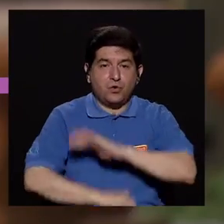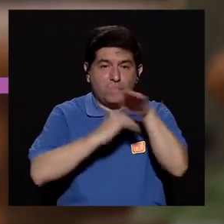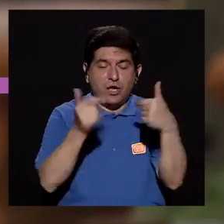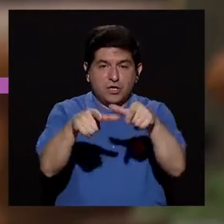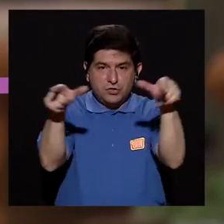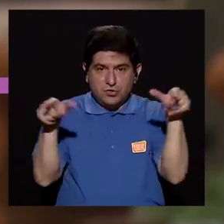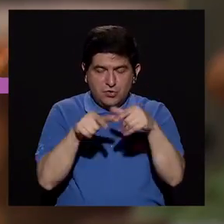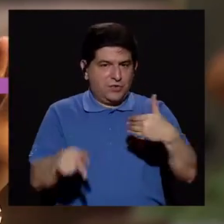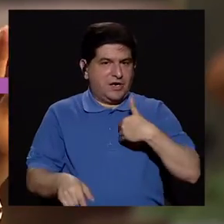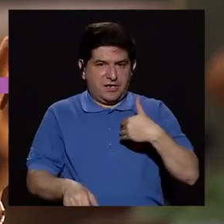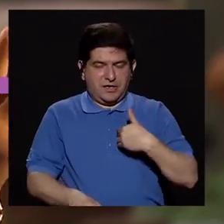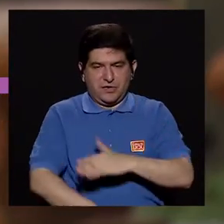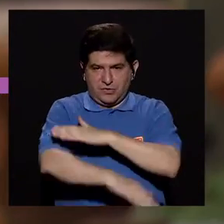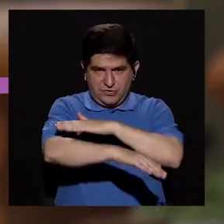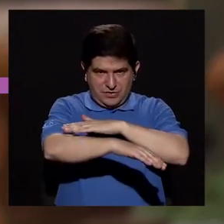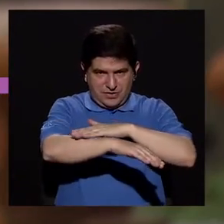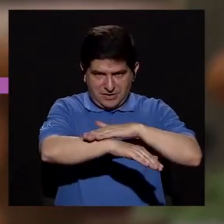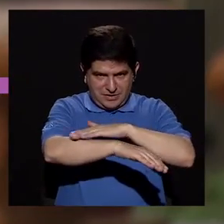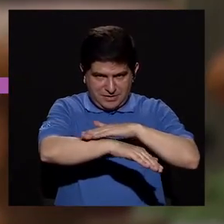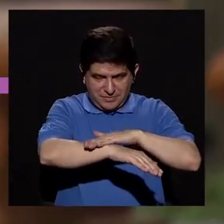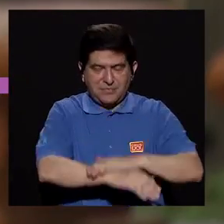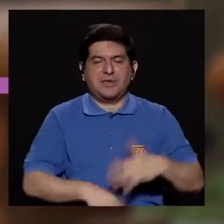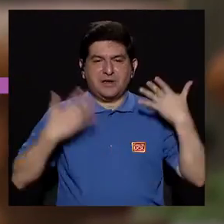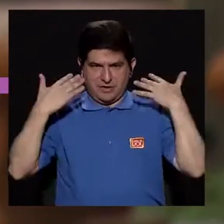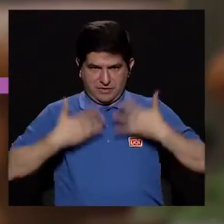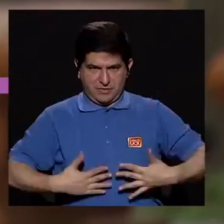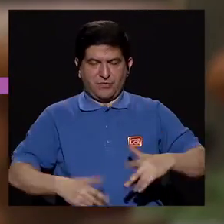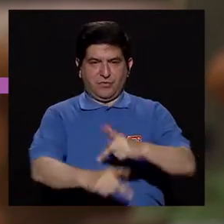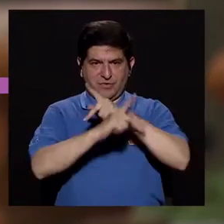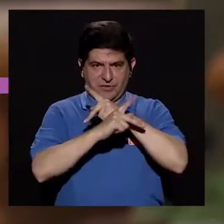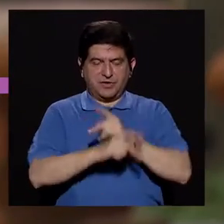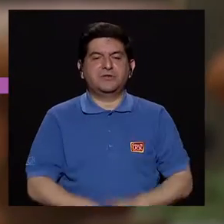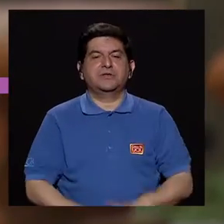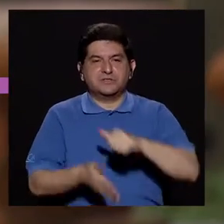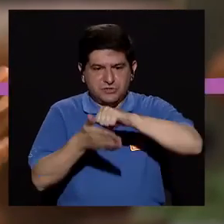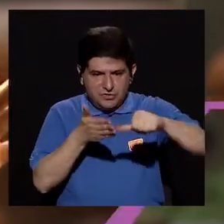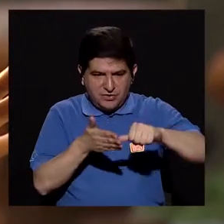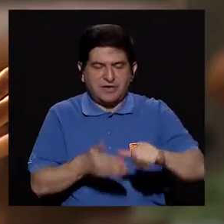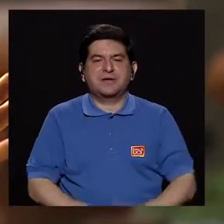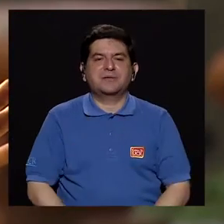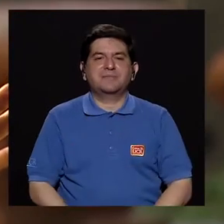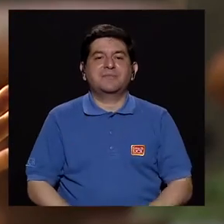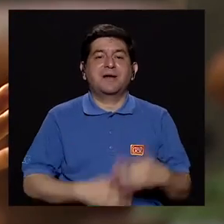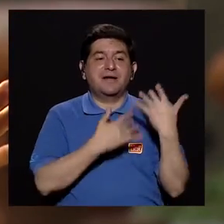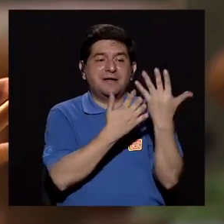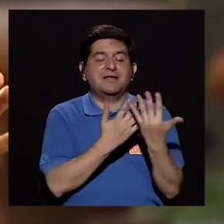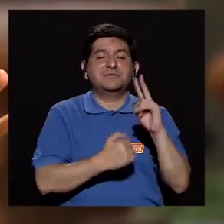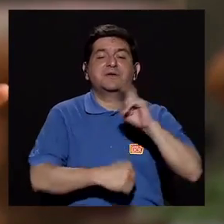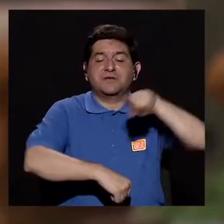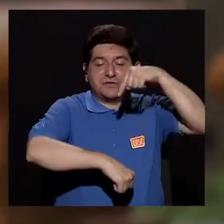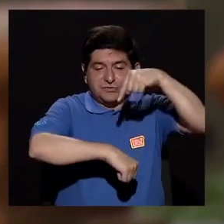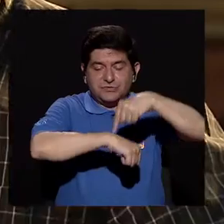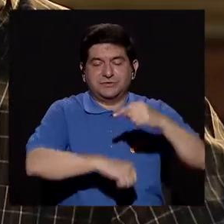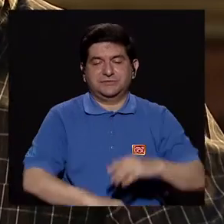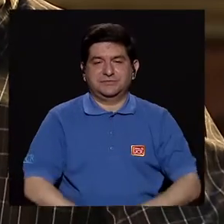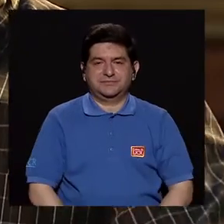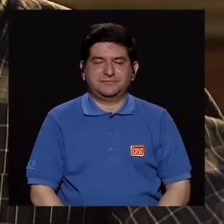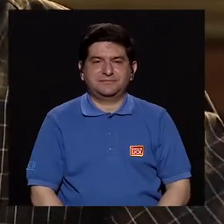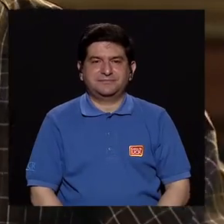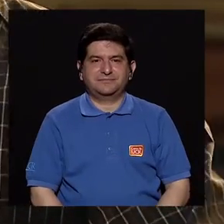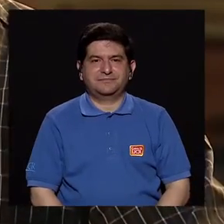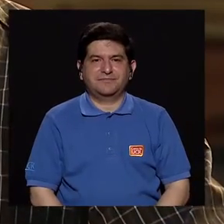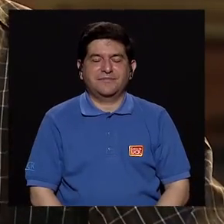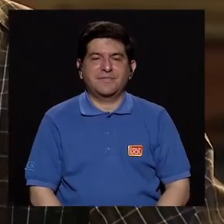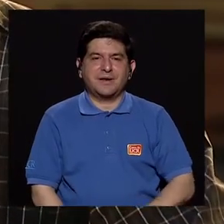ropa, esperar 20 minutos y después que vuelva a ingresar a la piscina el chiquito y todos. Sí, María Almady,